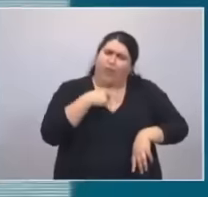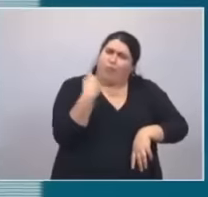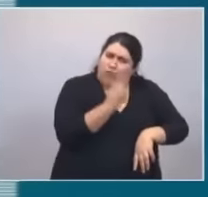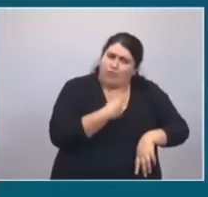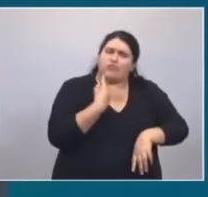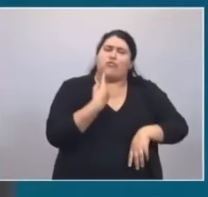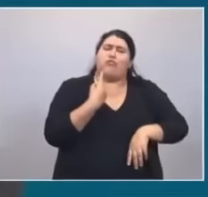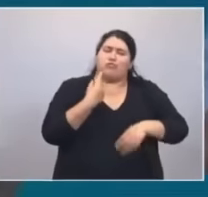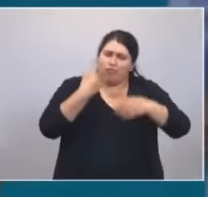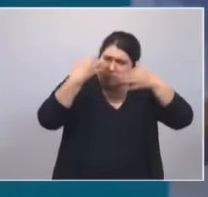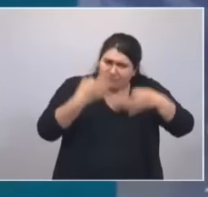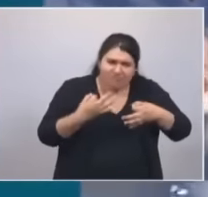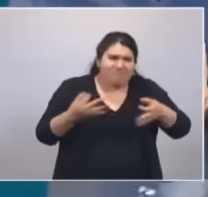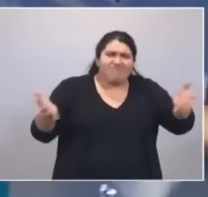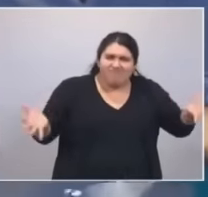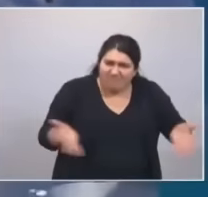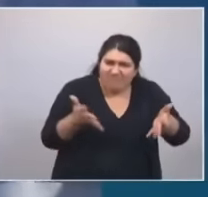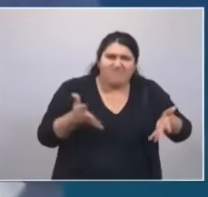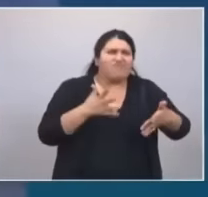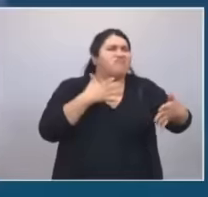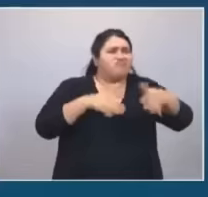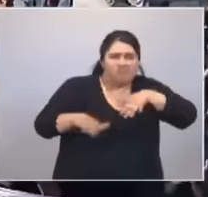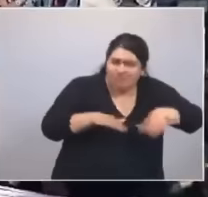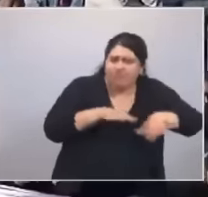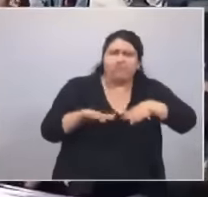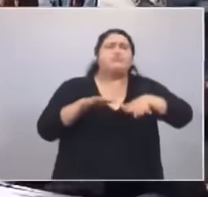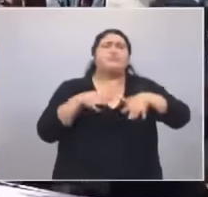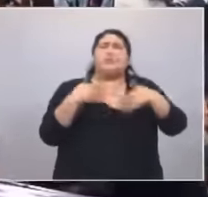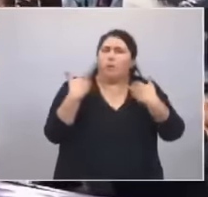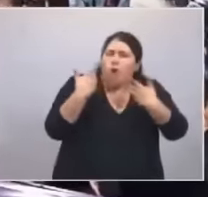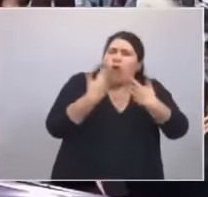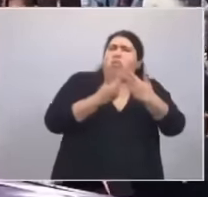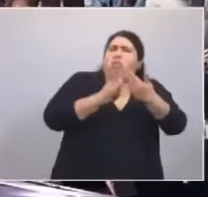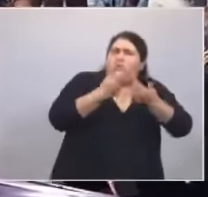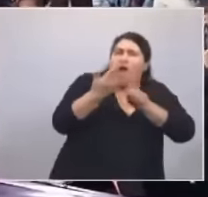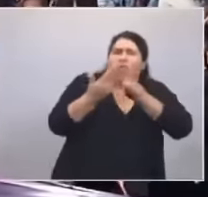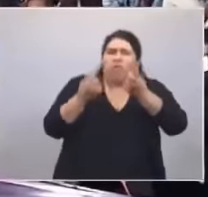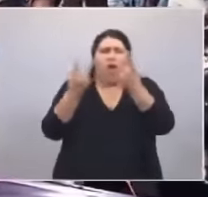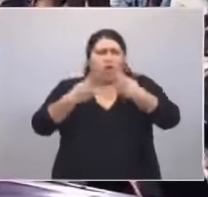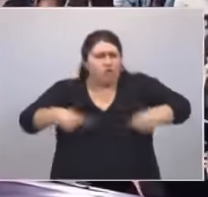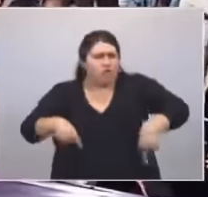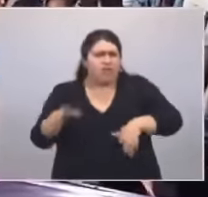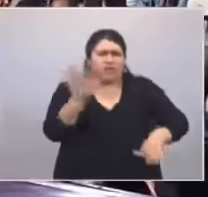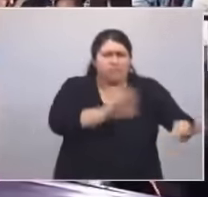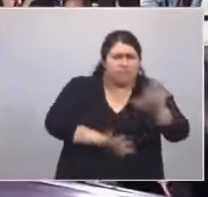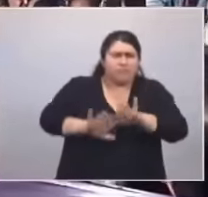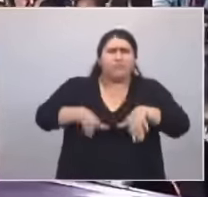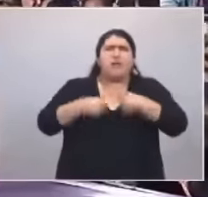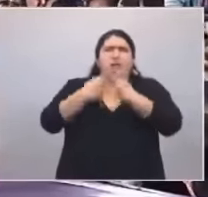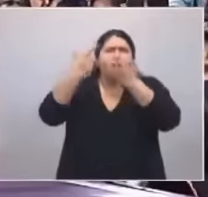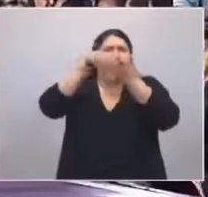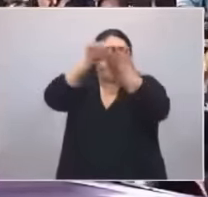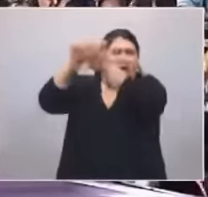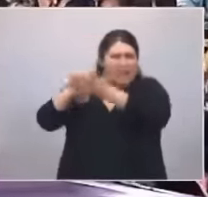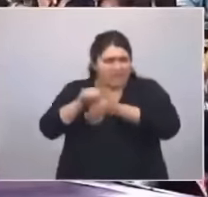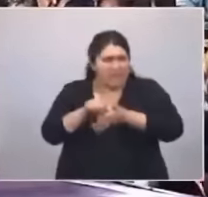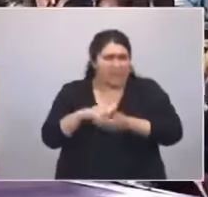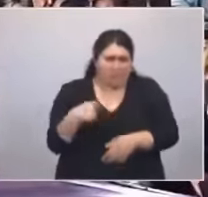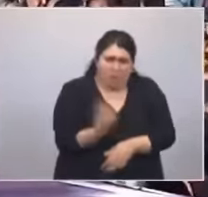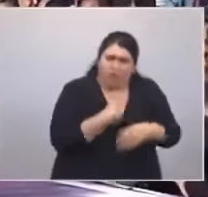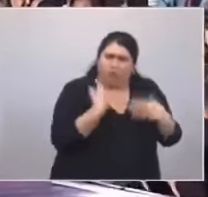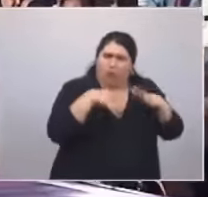el talento, la capacidad de emprender y el trabajo argentino al mundo para hacernos